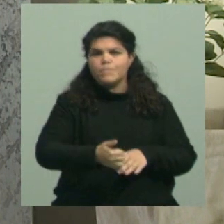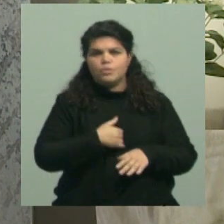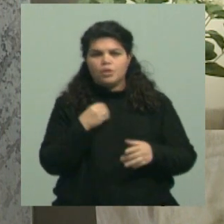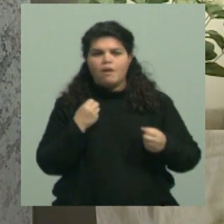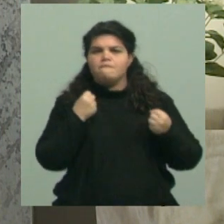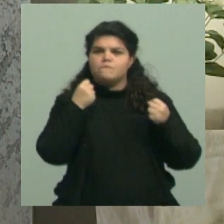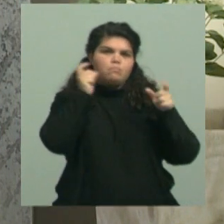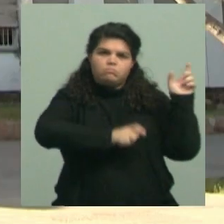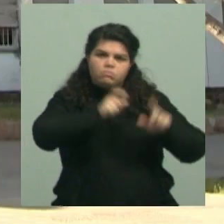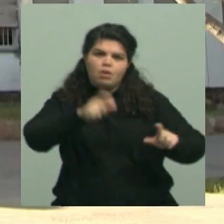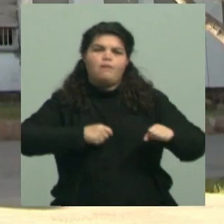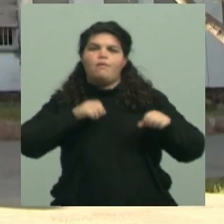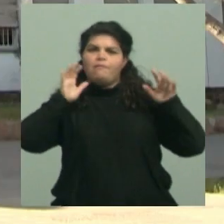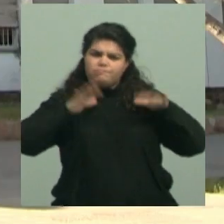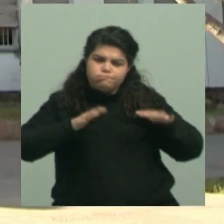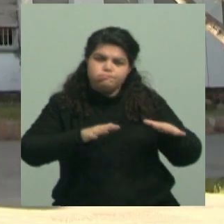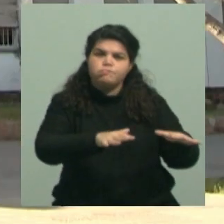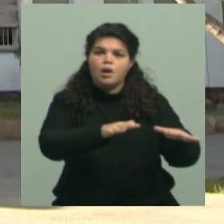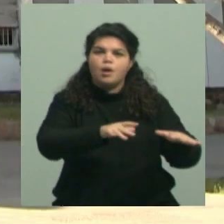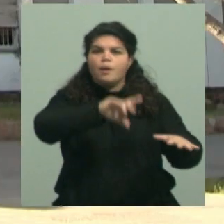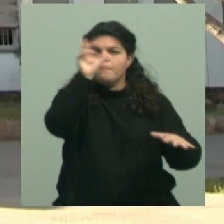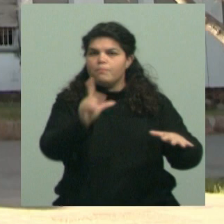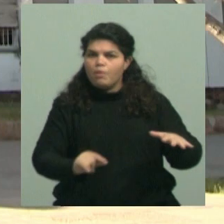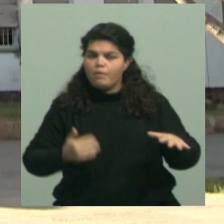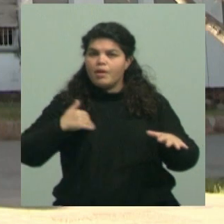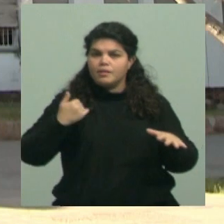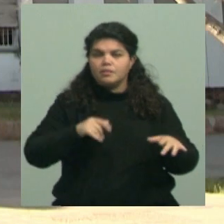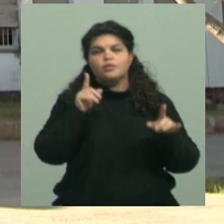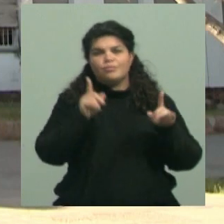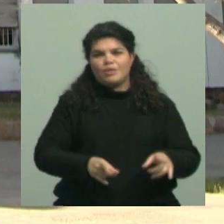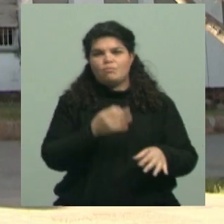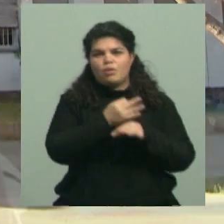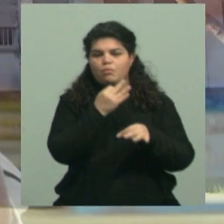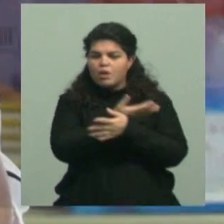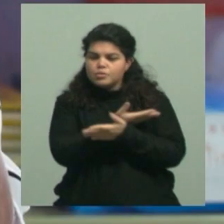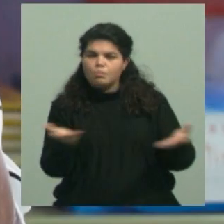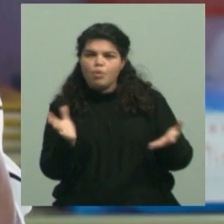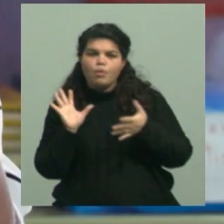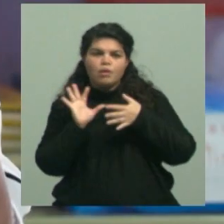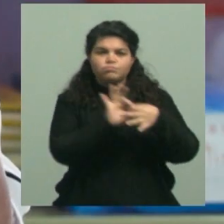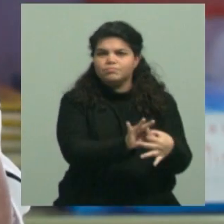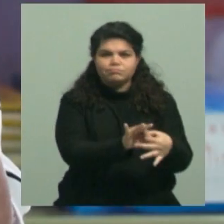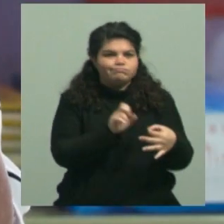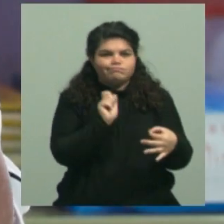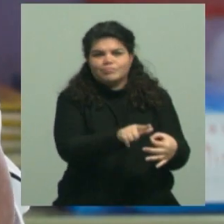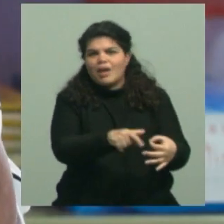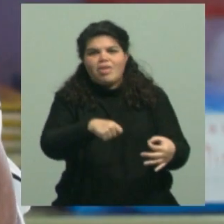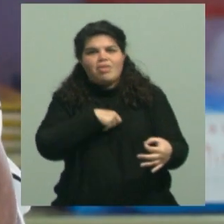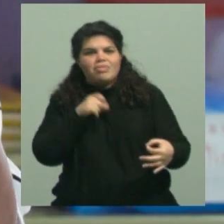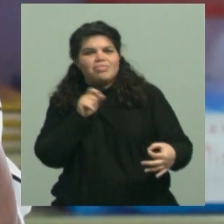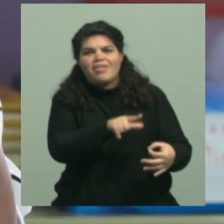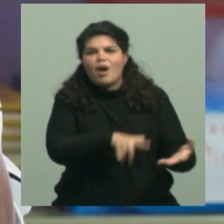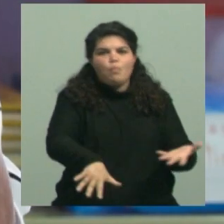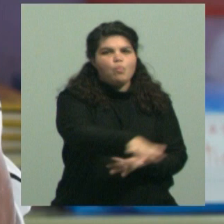realidad el pueblo argentino, la educación pública forma parte de su ADN y está dispuesta